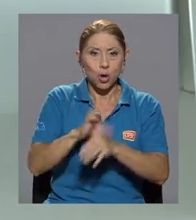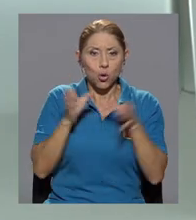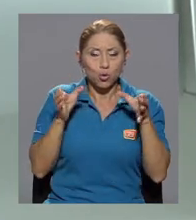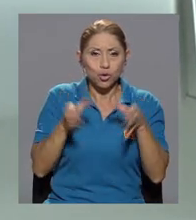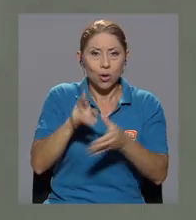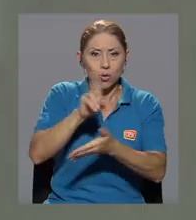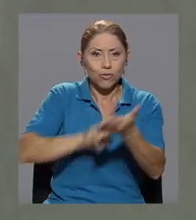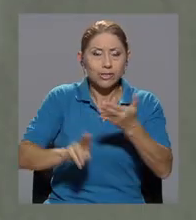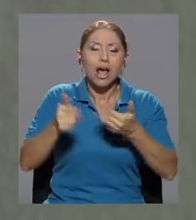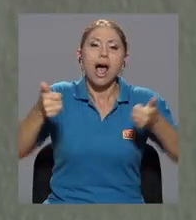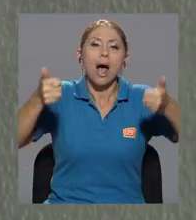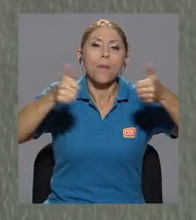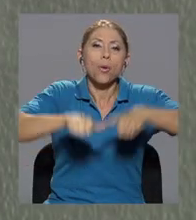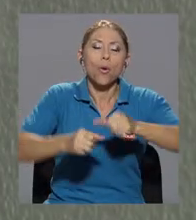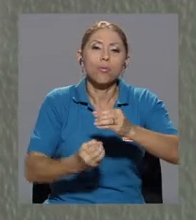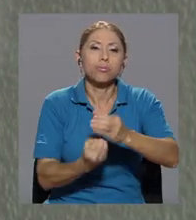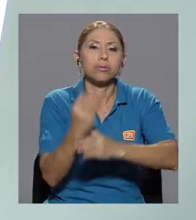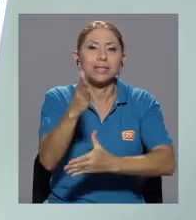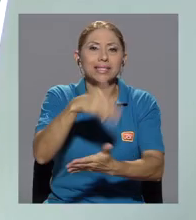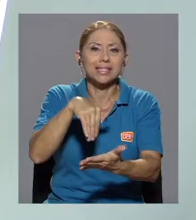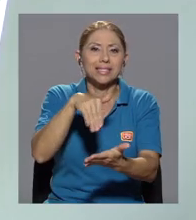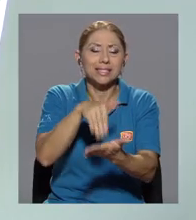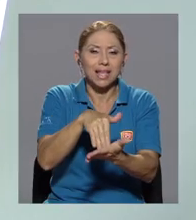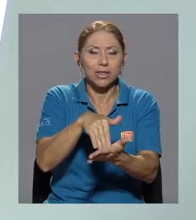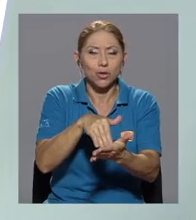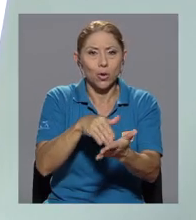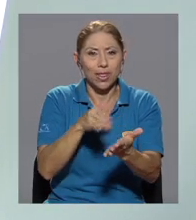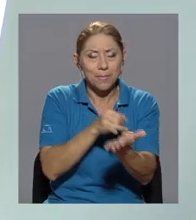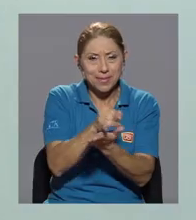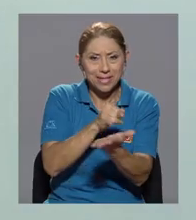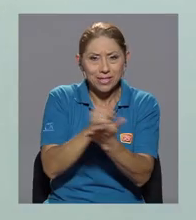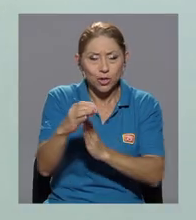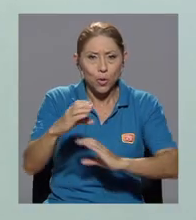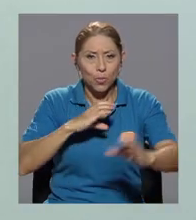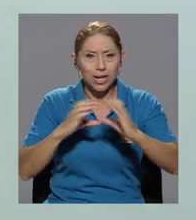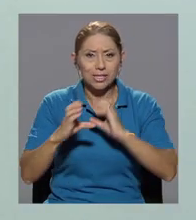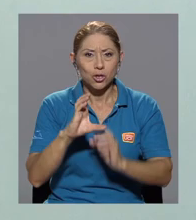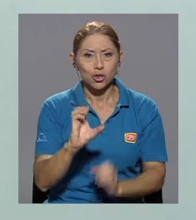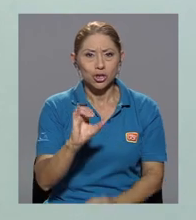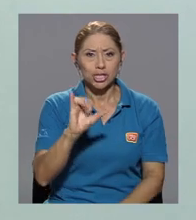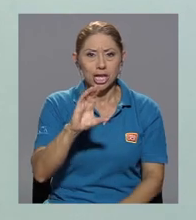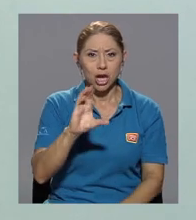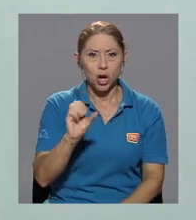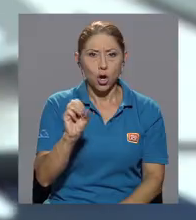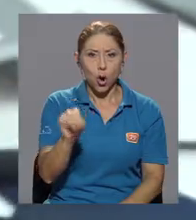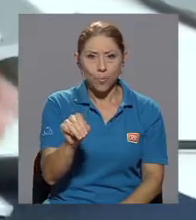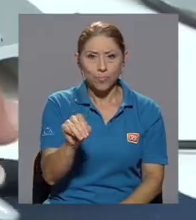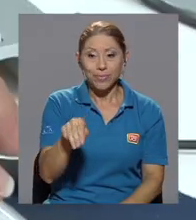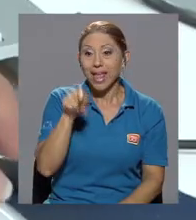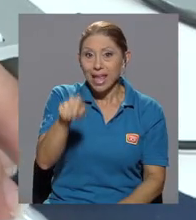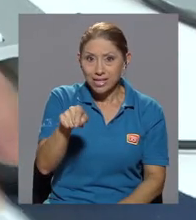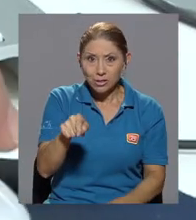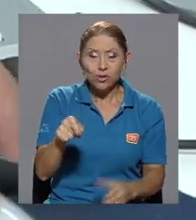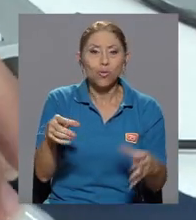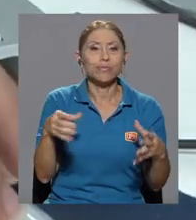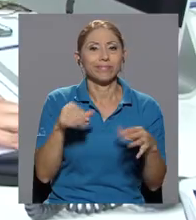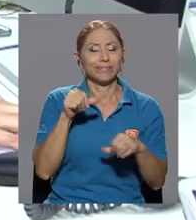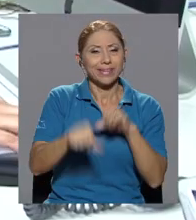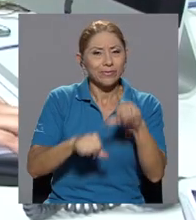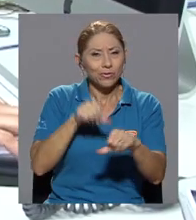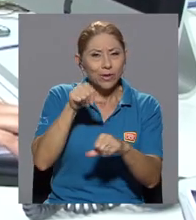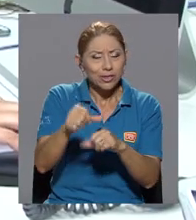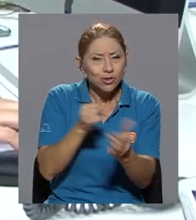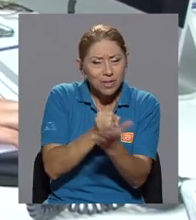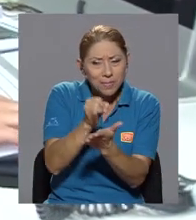aprobó la creación del Centro de Investigación en Comunicación, SICOM, instancia que consolidó los esfuerzos de investigación realizados